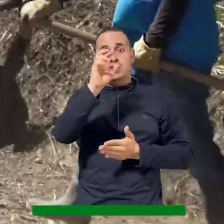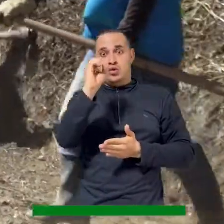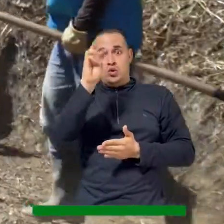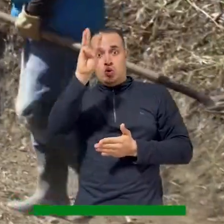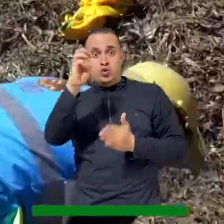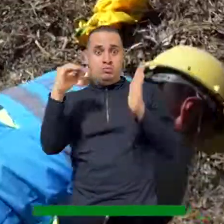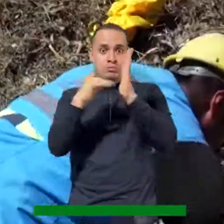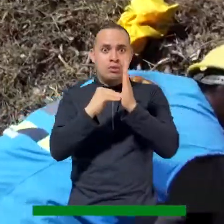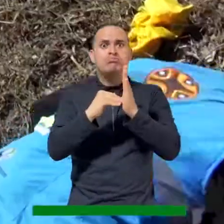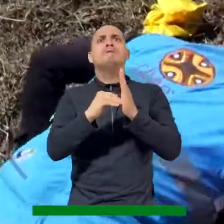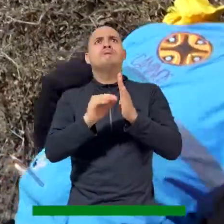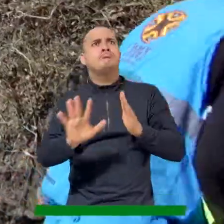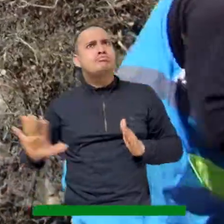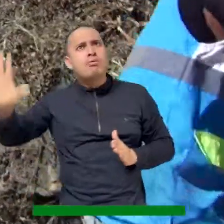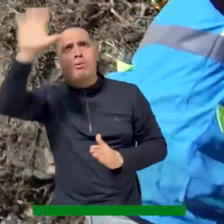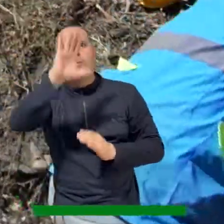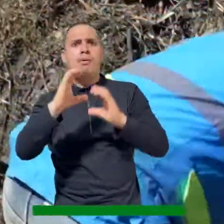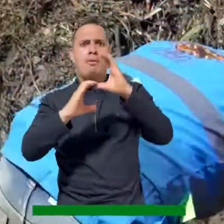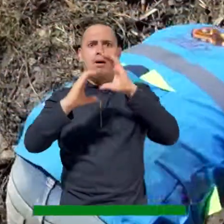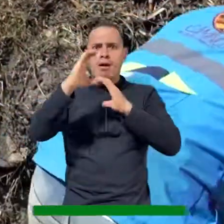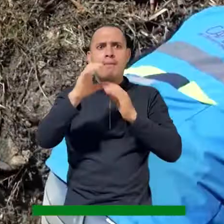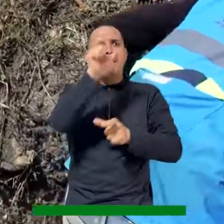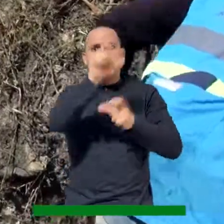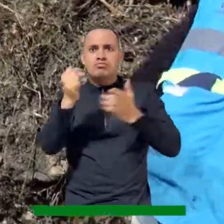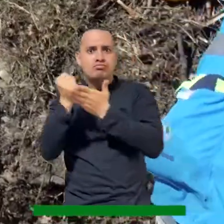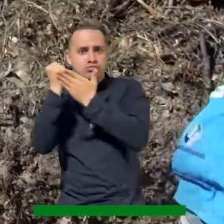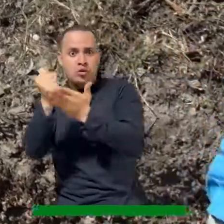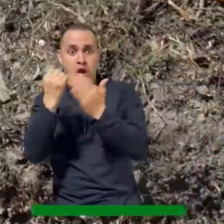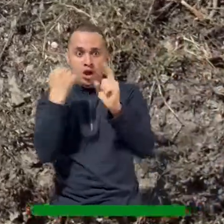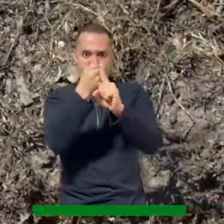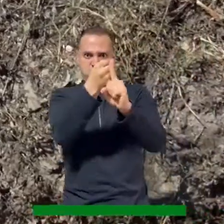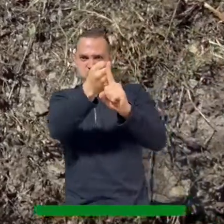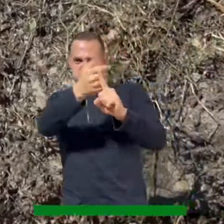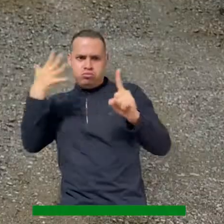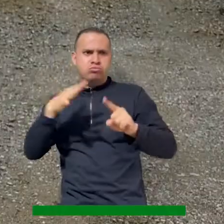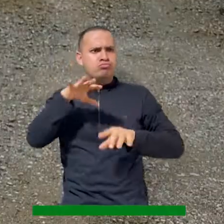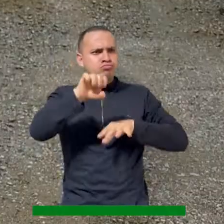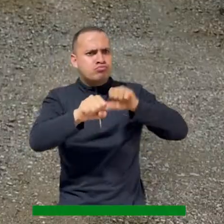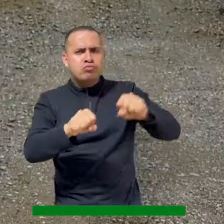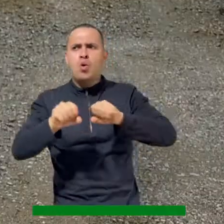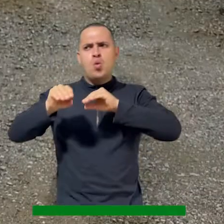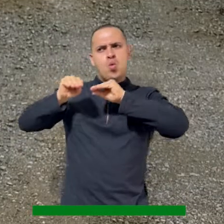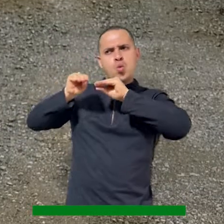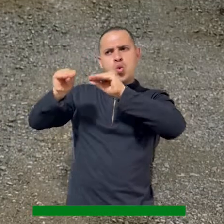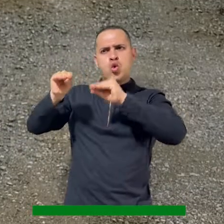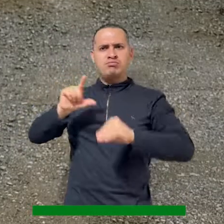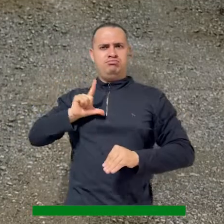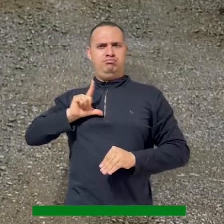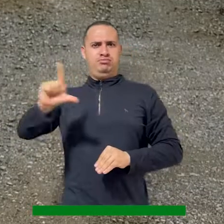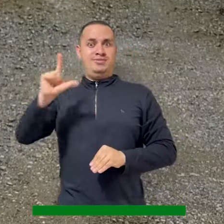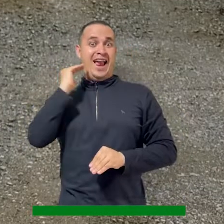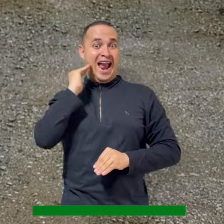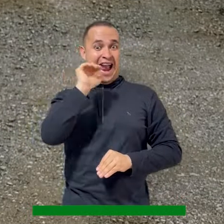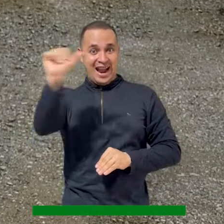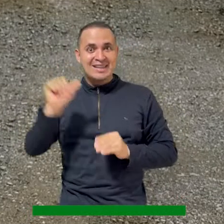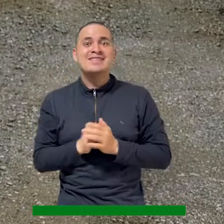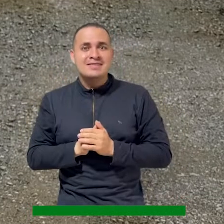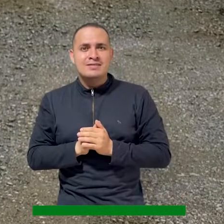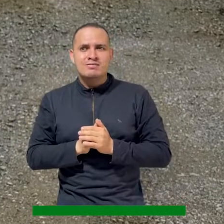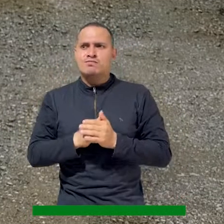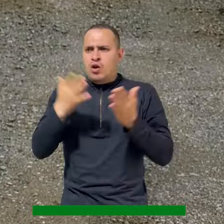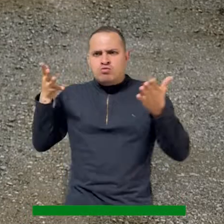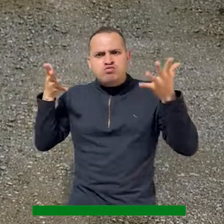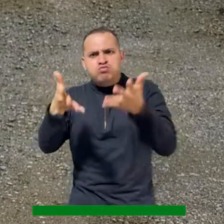en todo el departamento. Este programa genera gran impacto en el empoderamiento y la formación de liderazgos como el de la mujer,